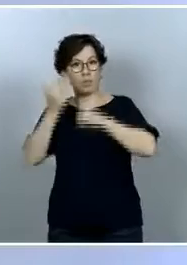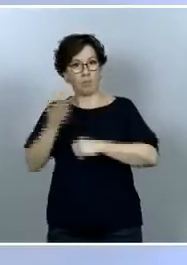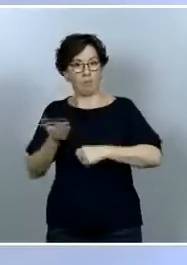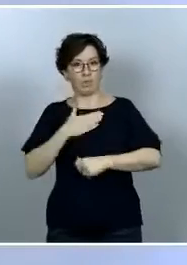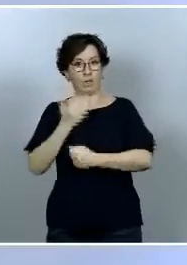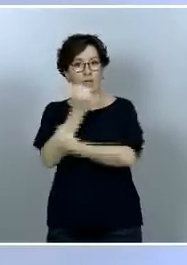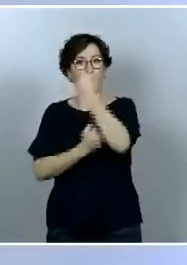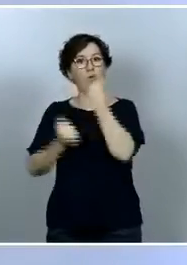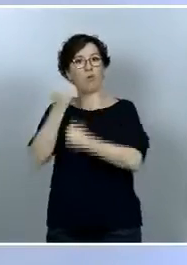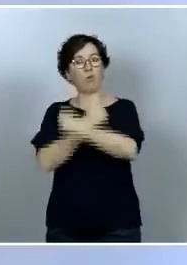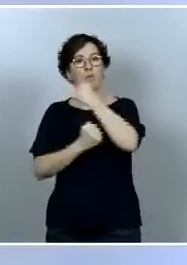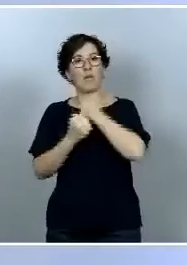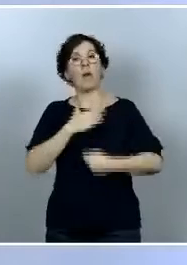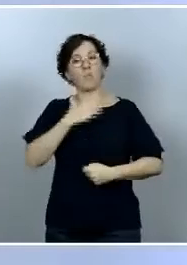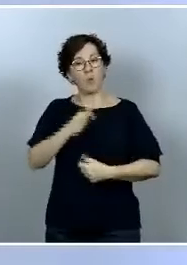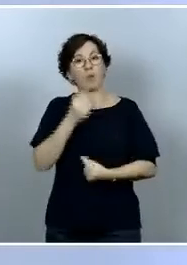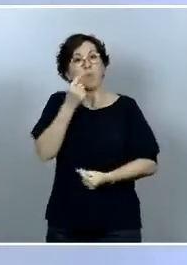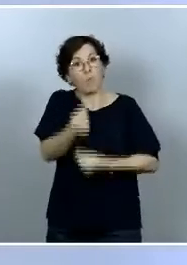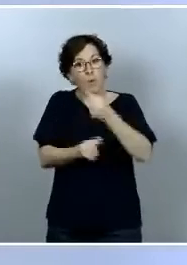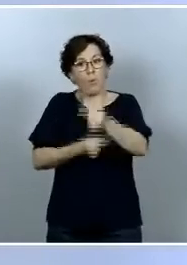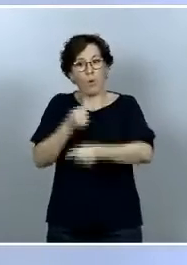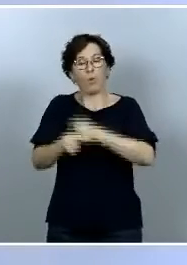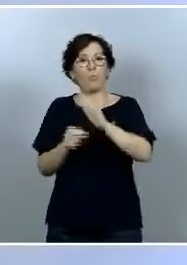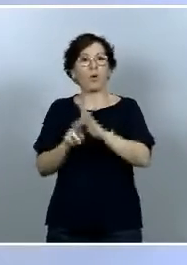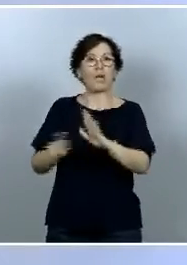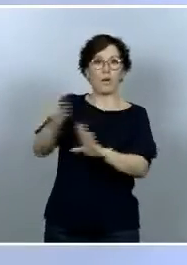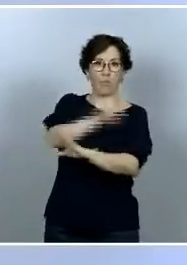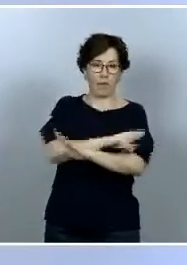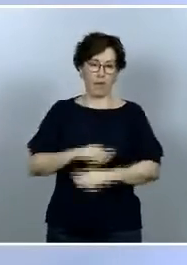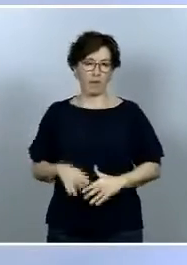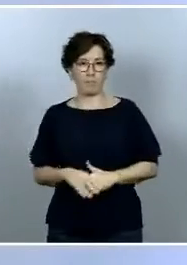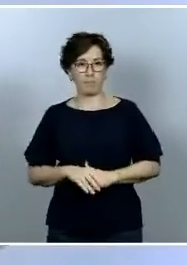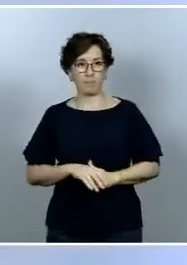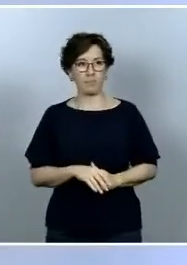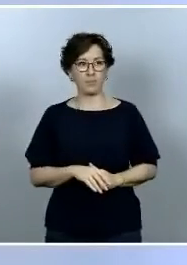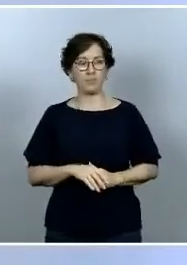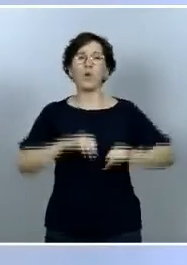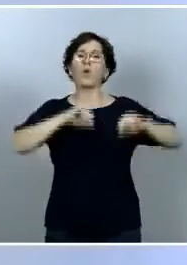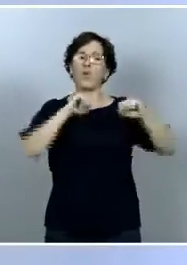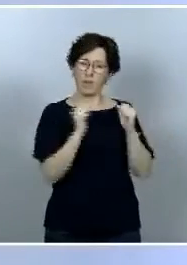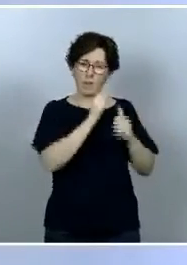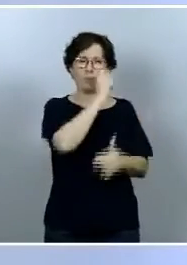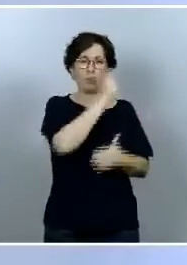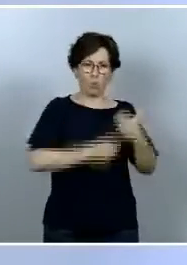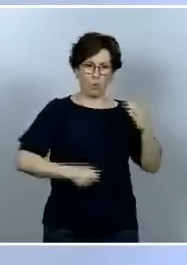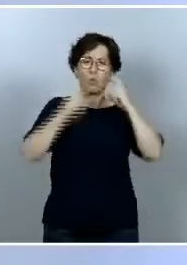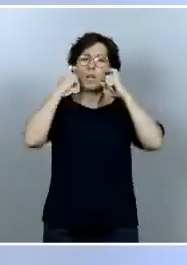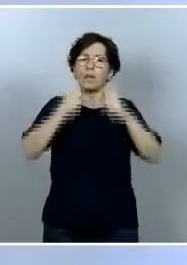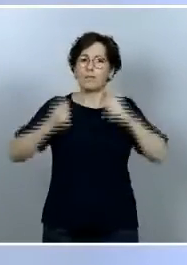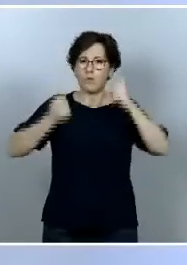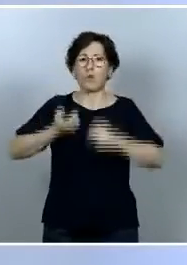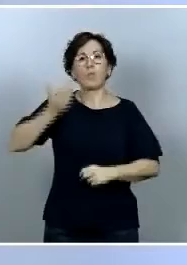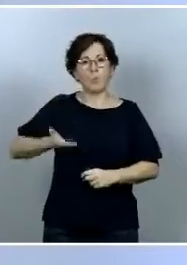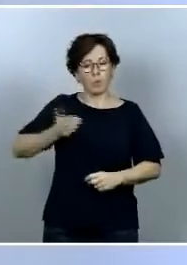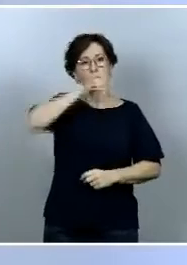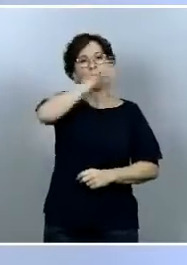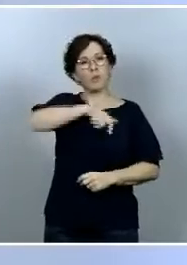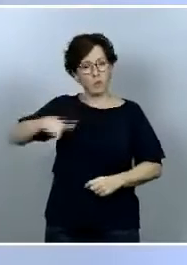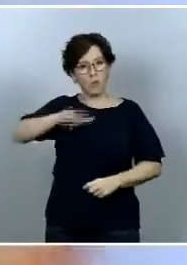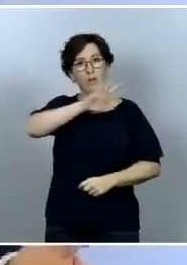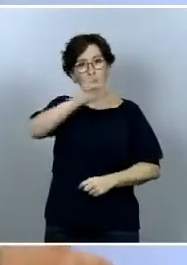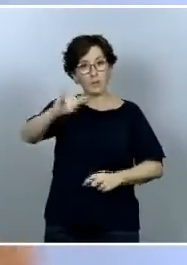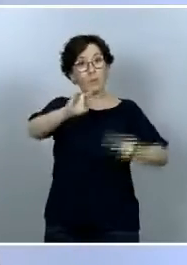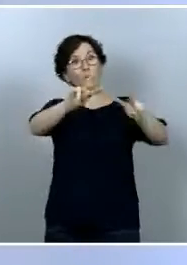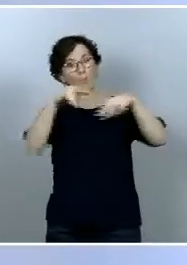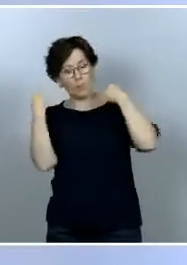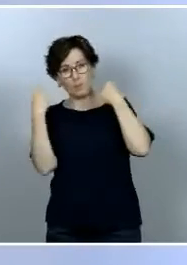pueda poco a poco gradualmente ir recuperando su actividad. Confinamiento muy duro con un esfuerzo muy importante de los ciudadanos que nos permite una desescalada segura